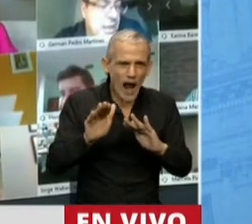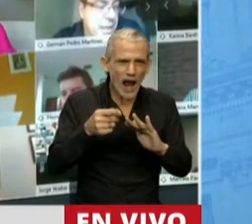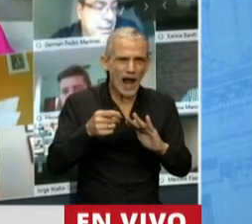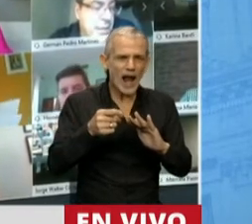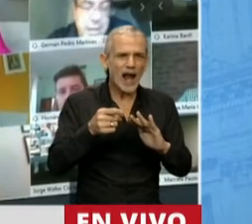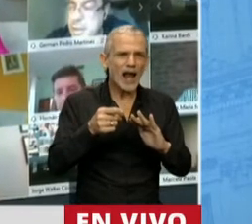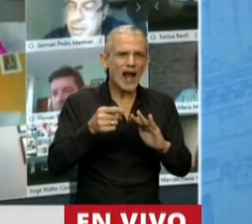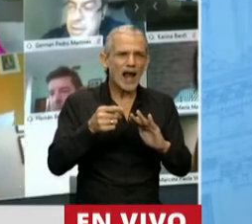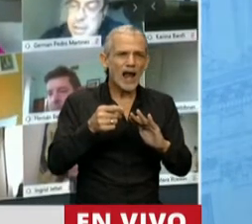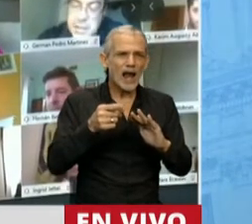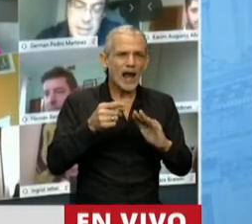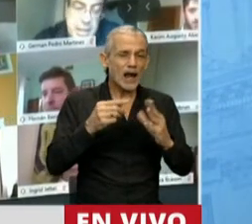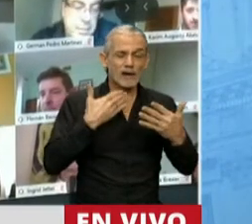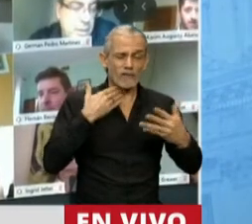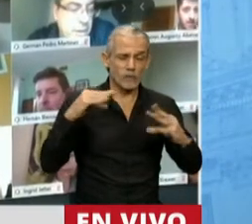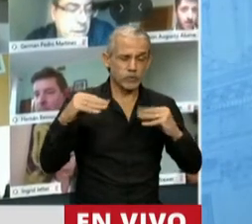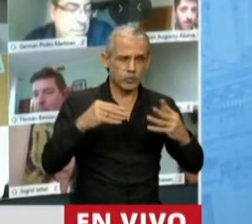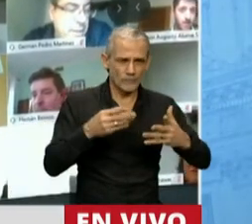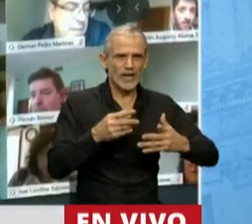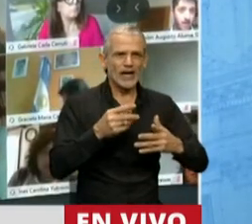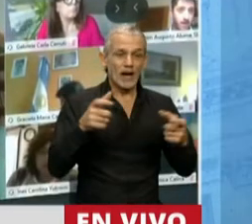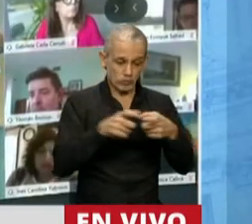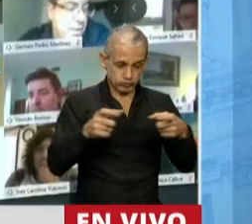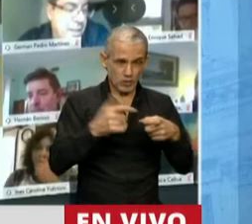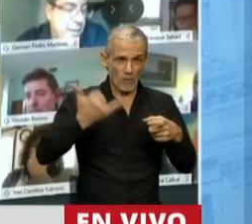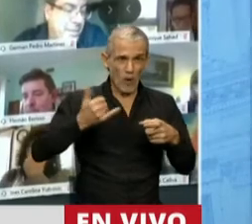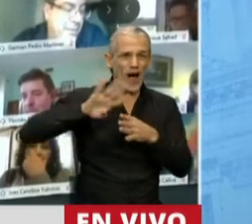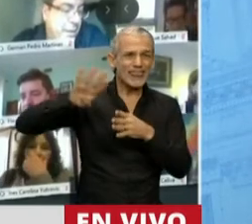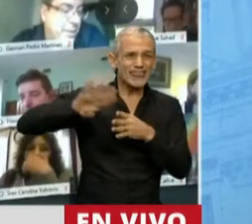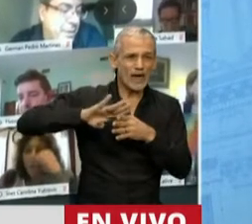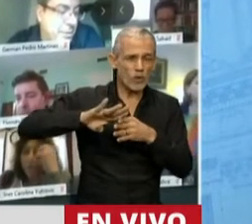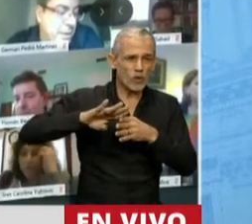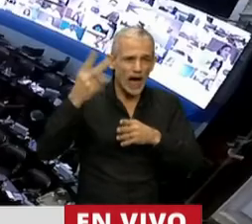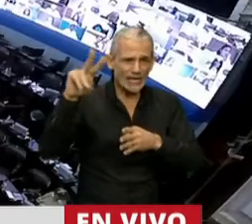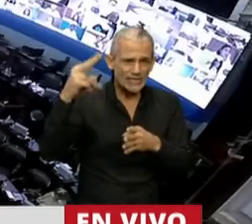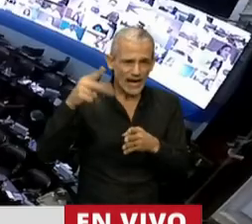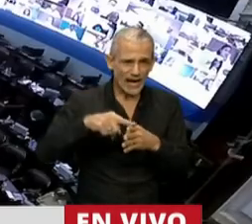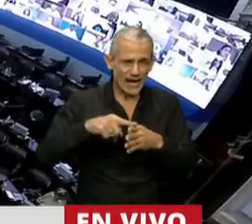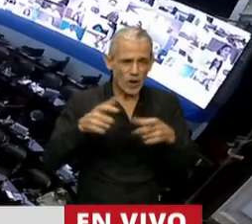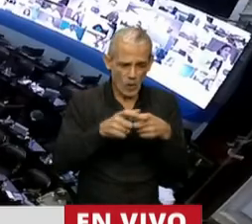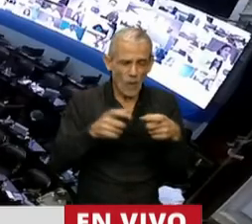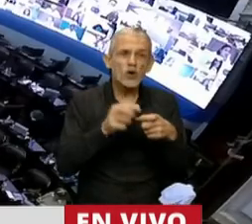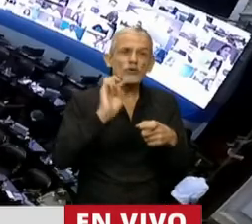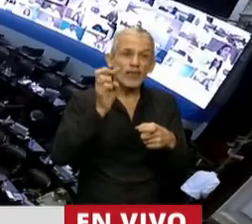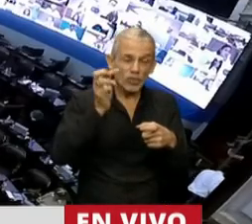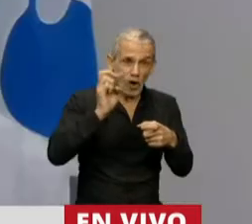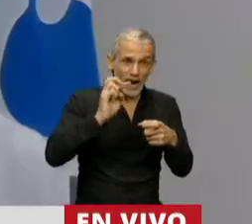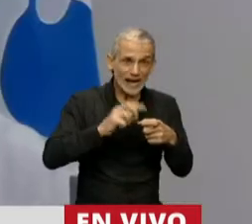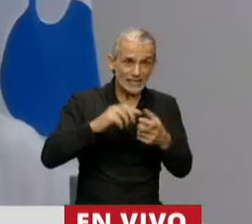los tenedores de bonos en dólares